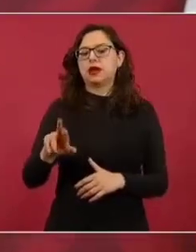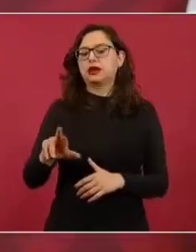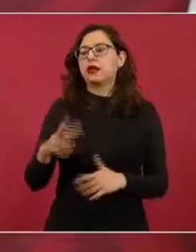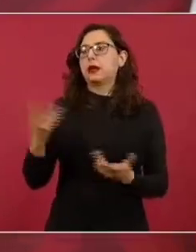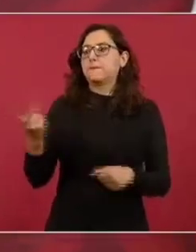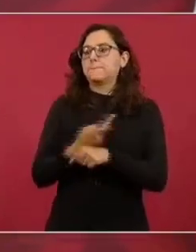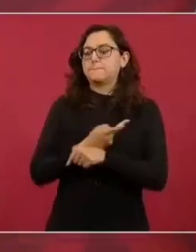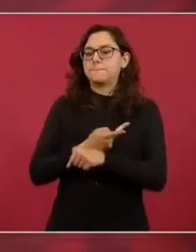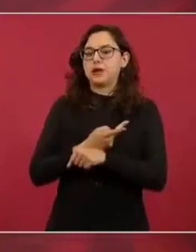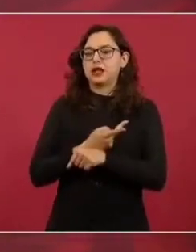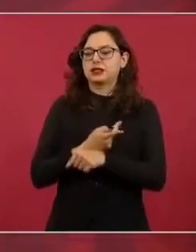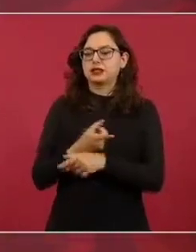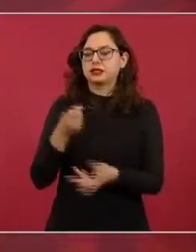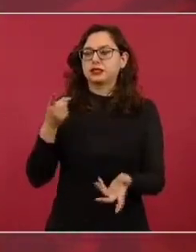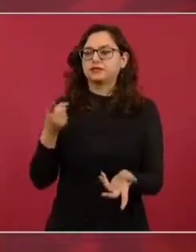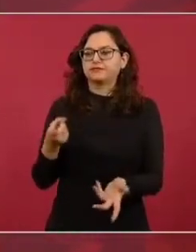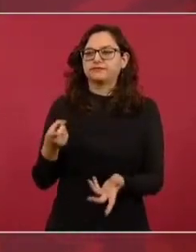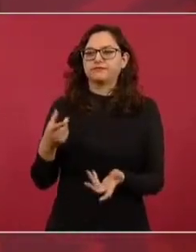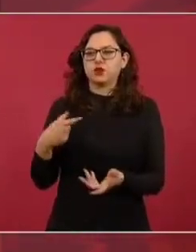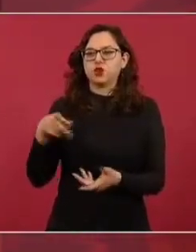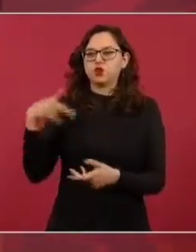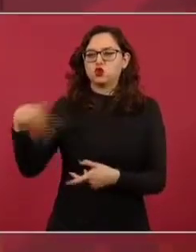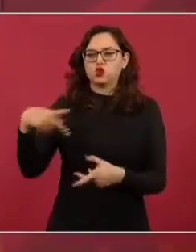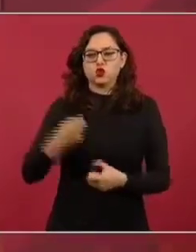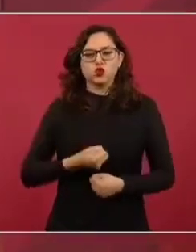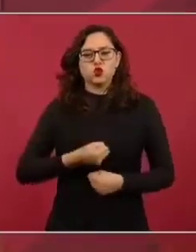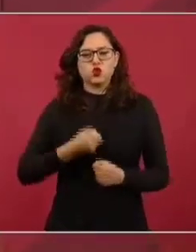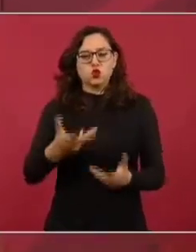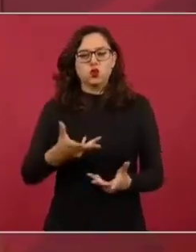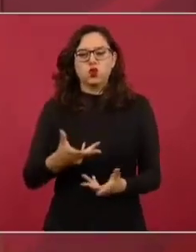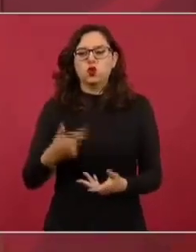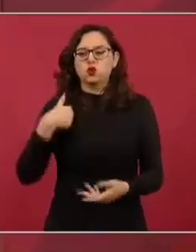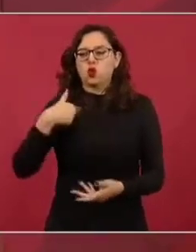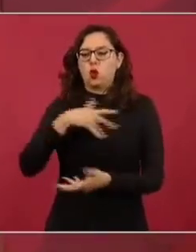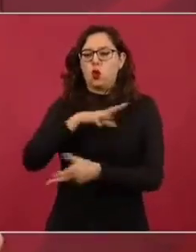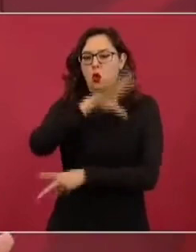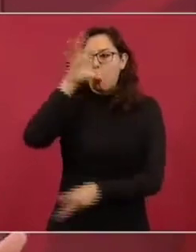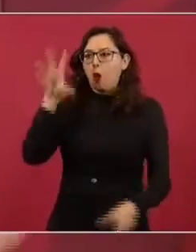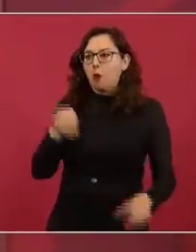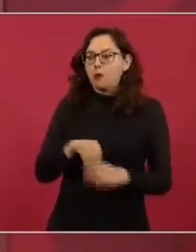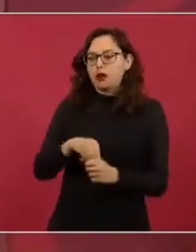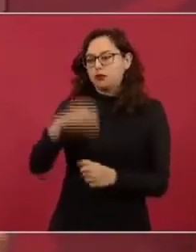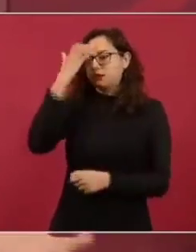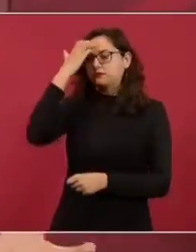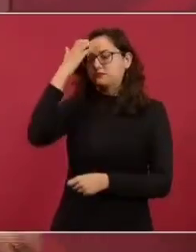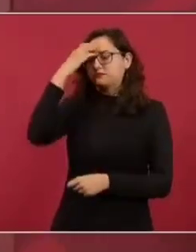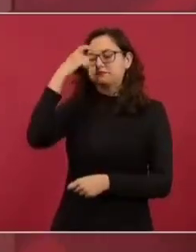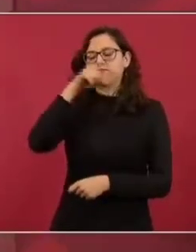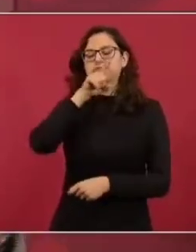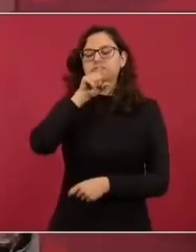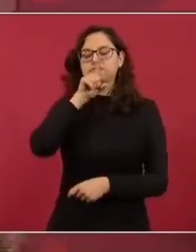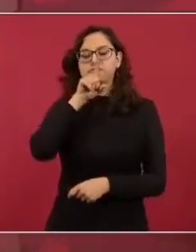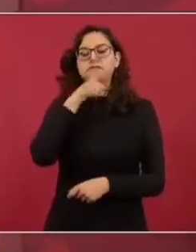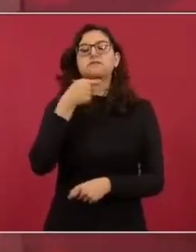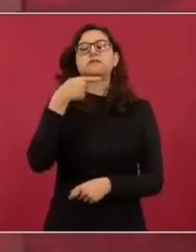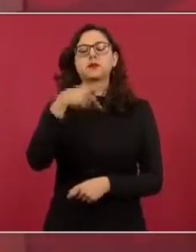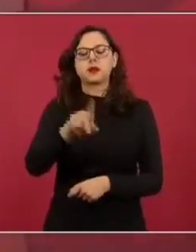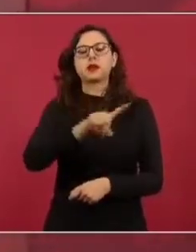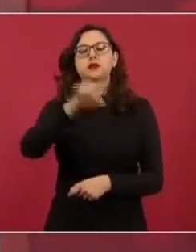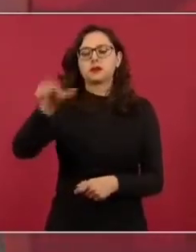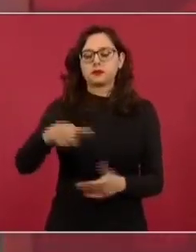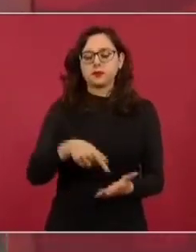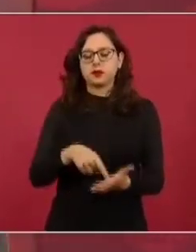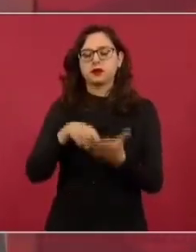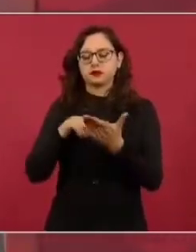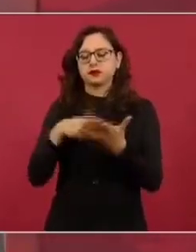autoridad que prevalece cuando hay